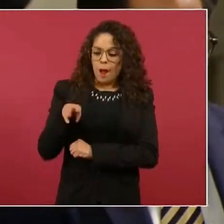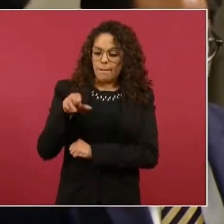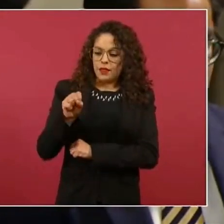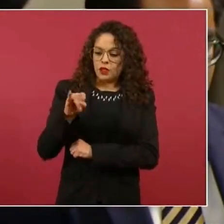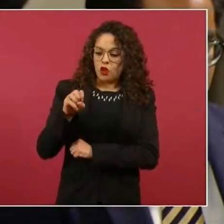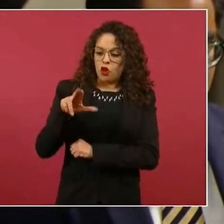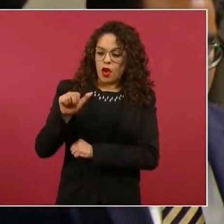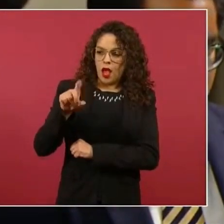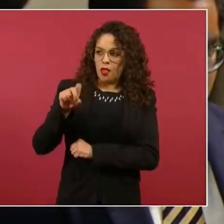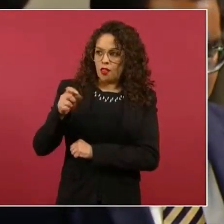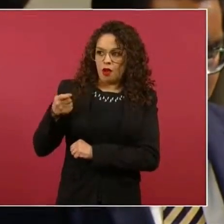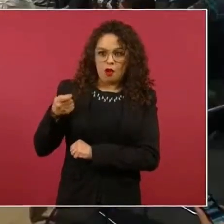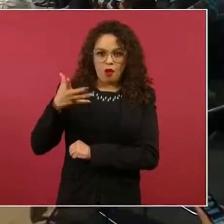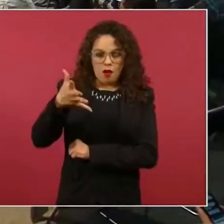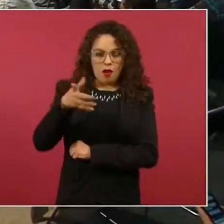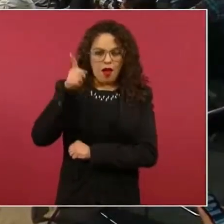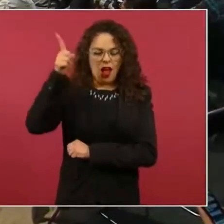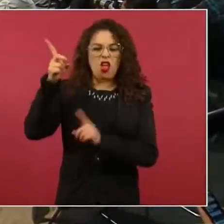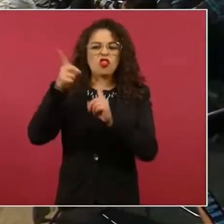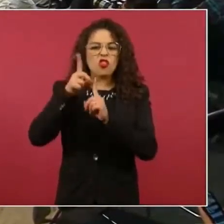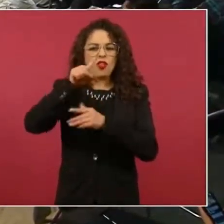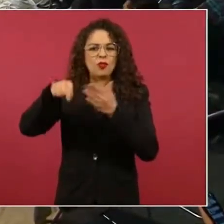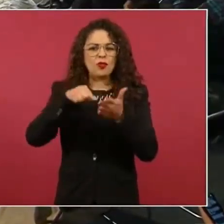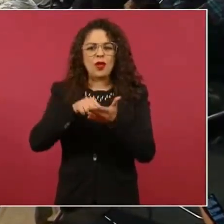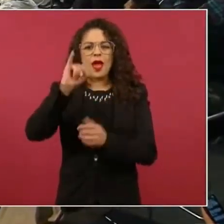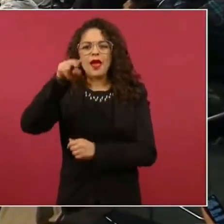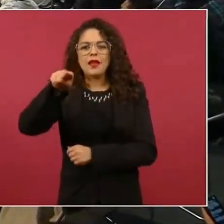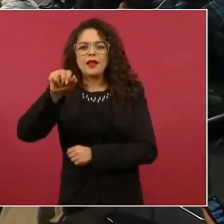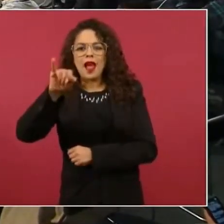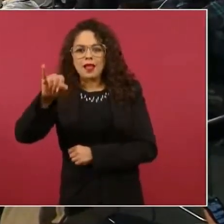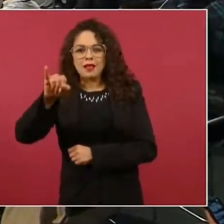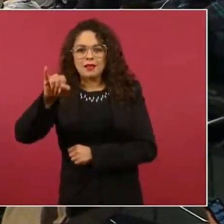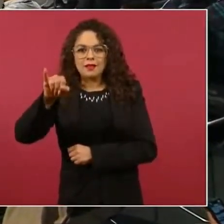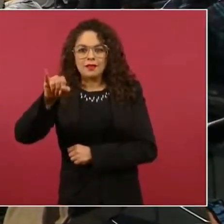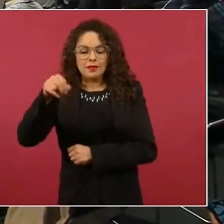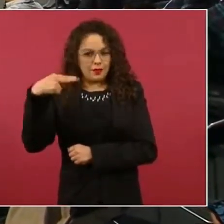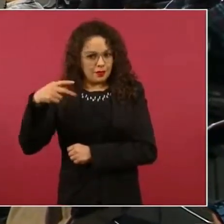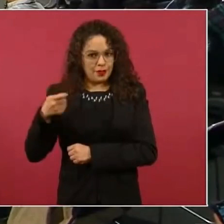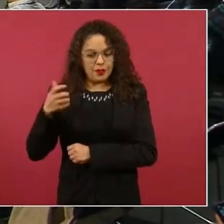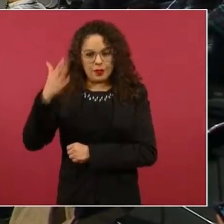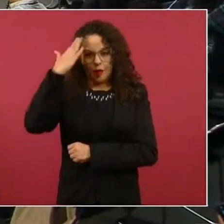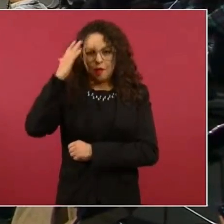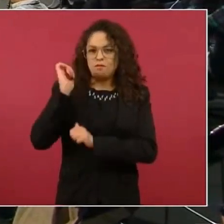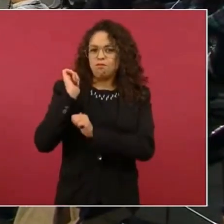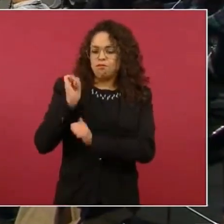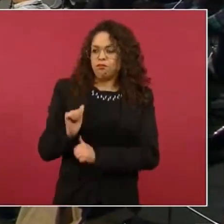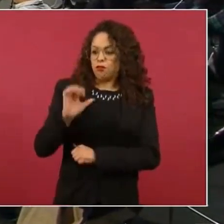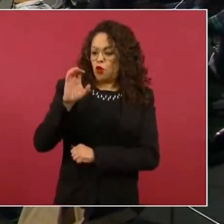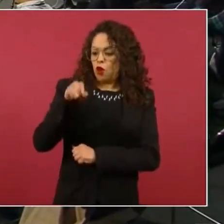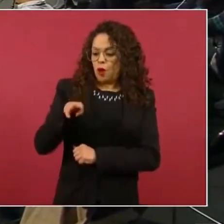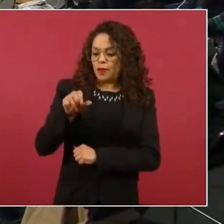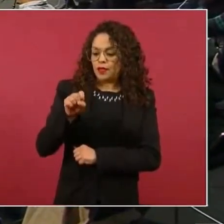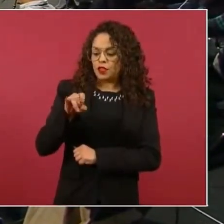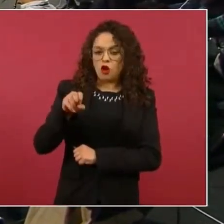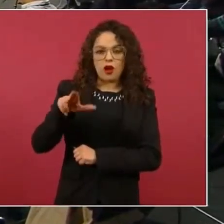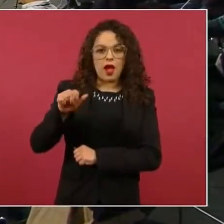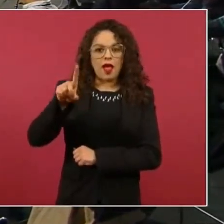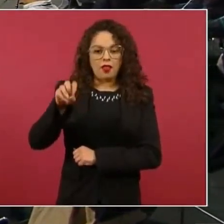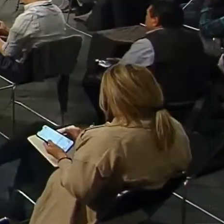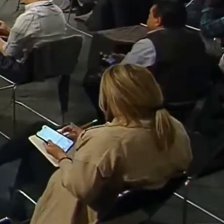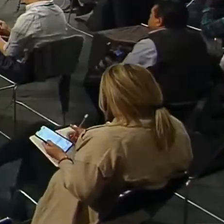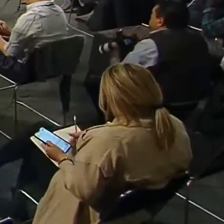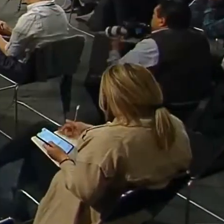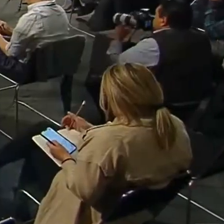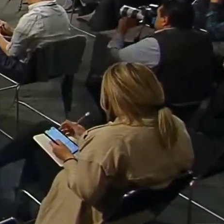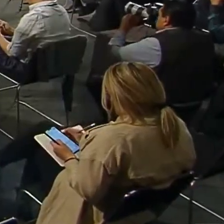como comisionados los cargos. Son comisionados y no consejeros. Pero bueno, el caso es ese y tiene que tener que